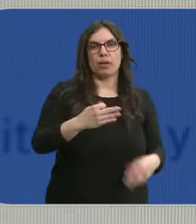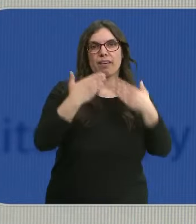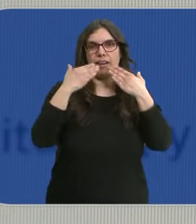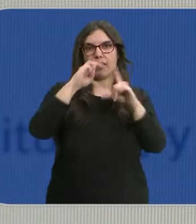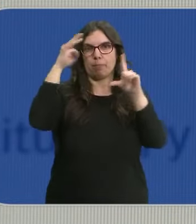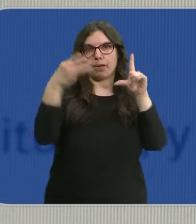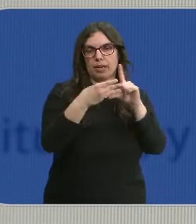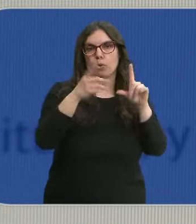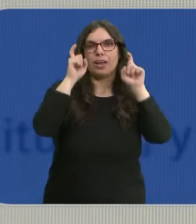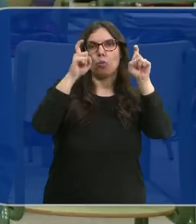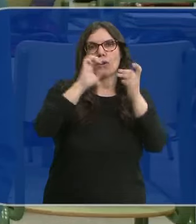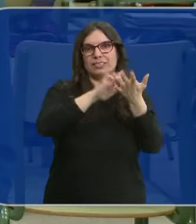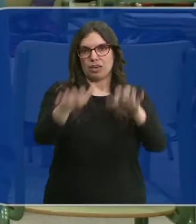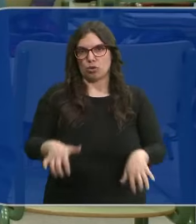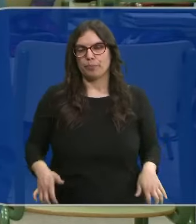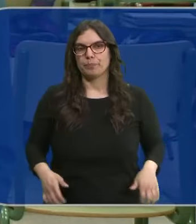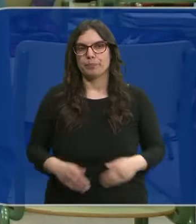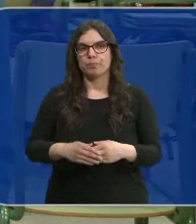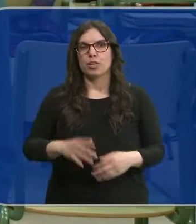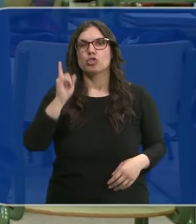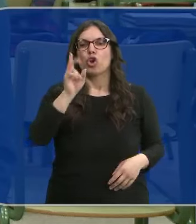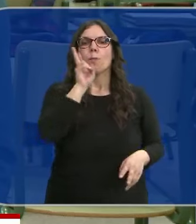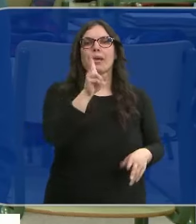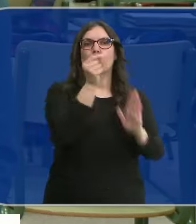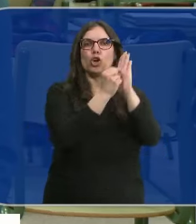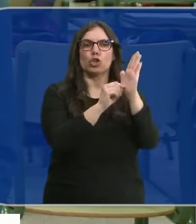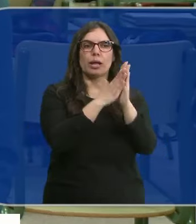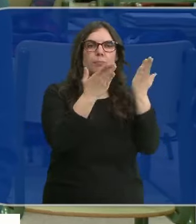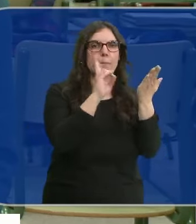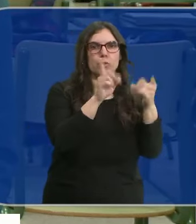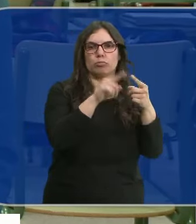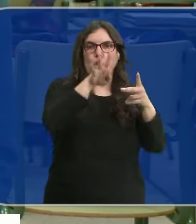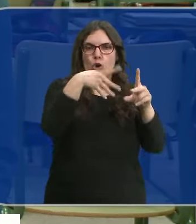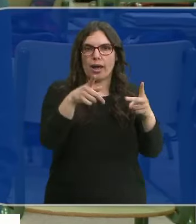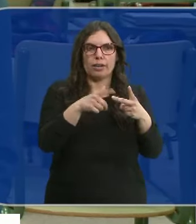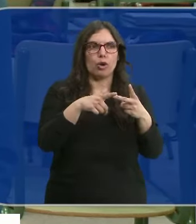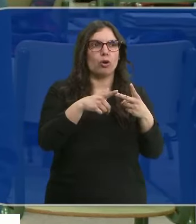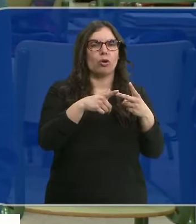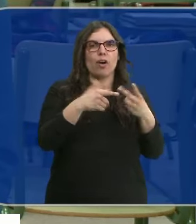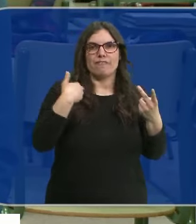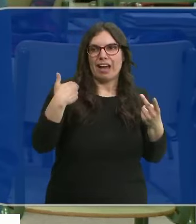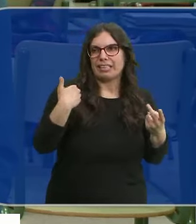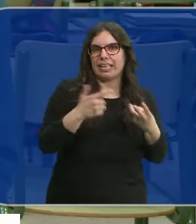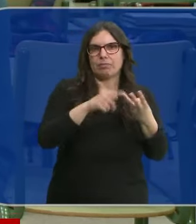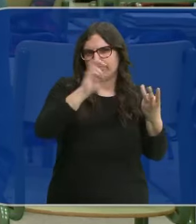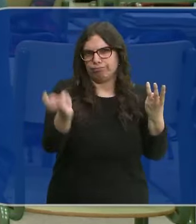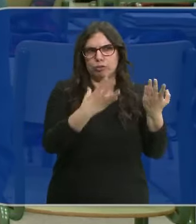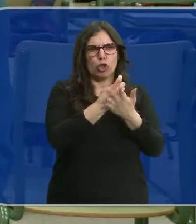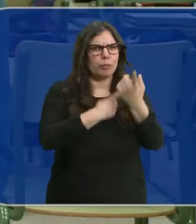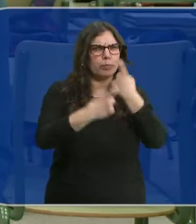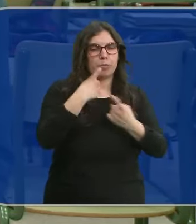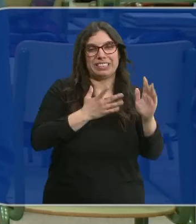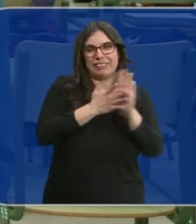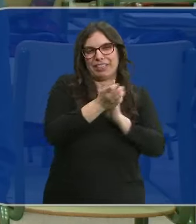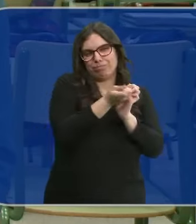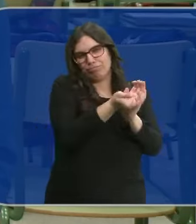portal de Educacil. No solamente consultar el boletín de notas sino consultar el horario, consultar parte de faltas, etc. Abre un